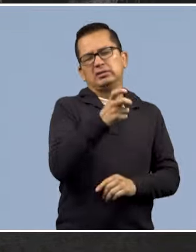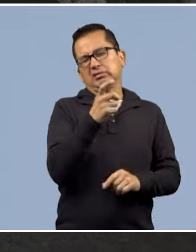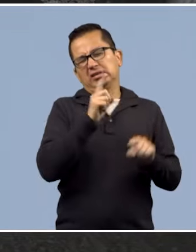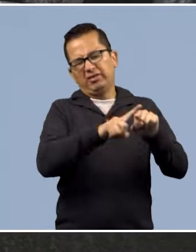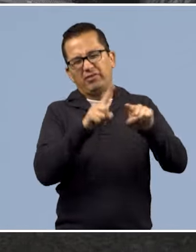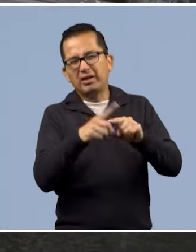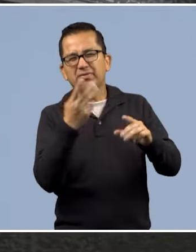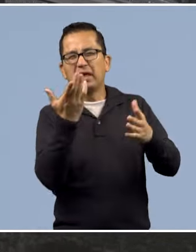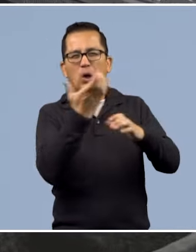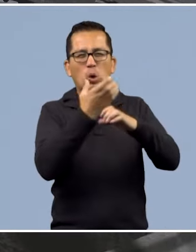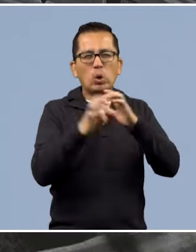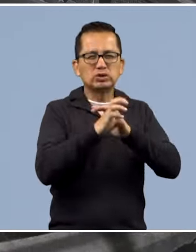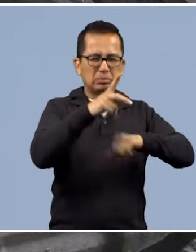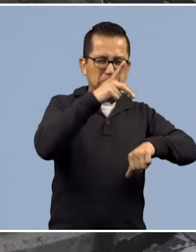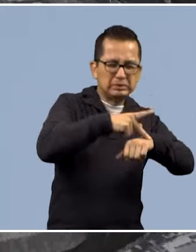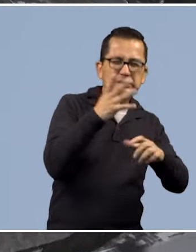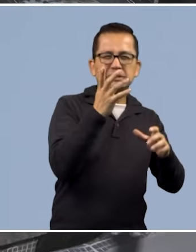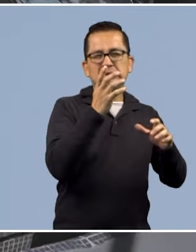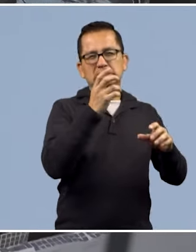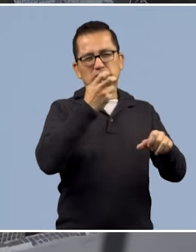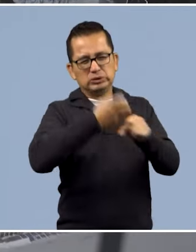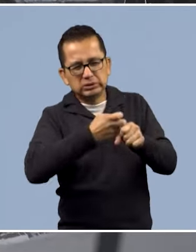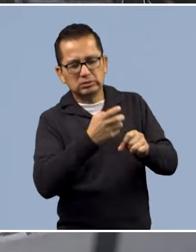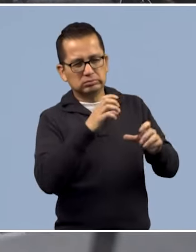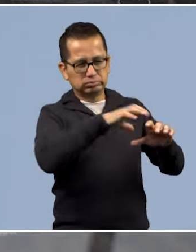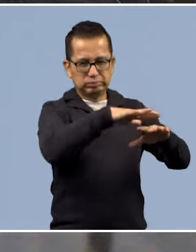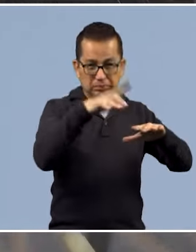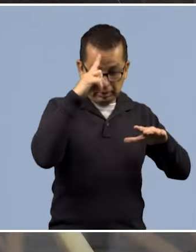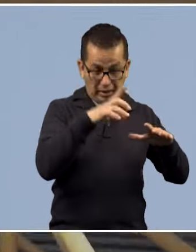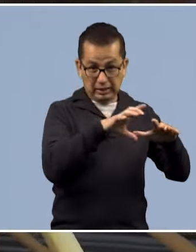que tienen una densidad considerablemente mayor a la del agua.